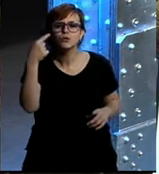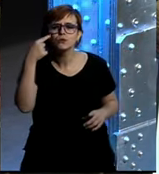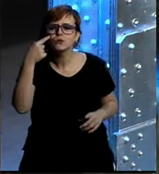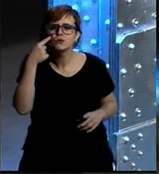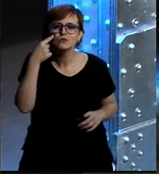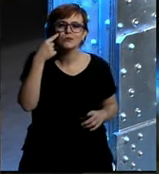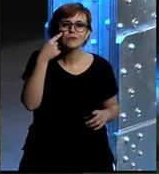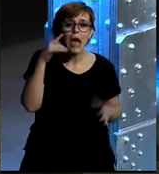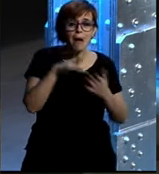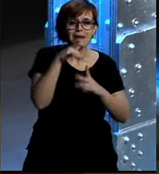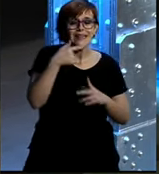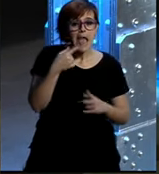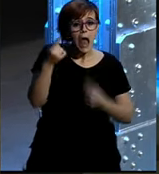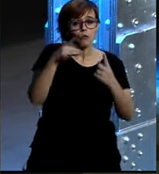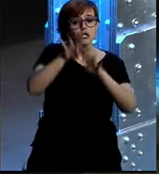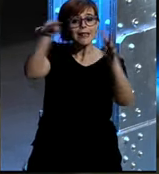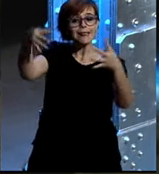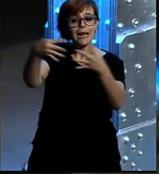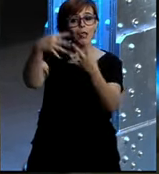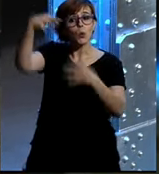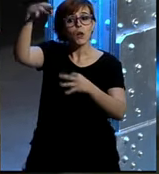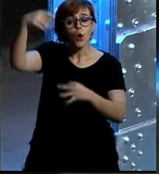¿y cuántos expresamente solo por internet?